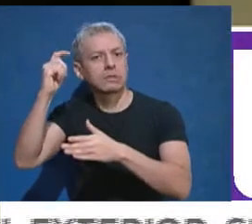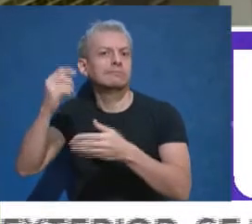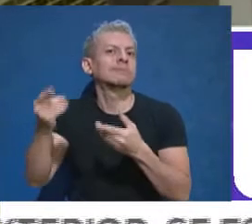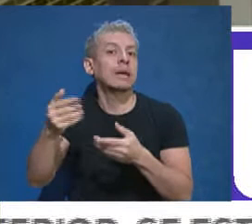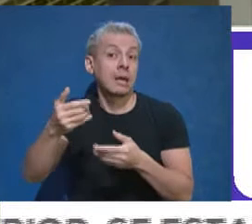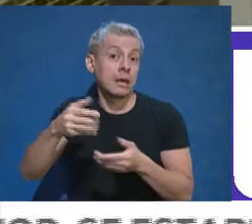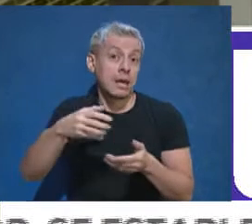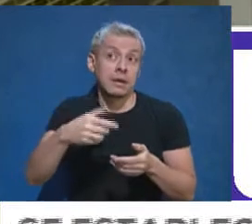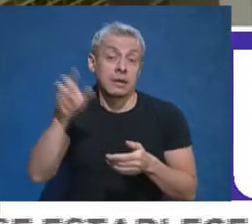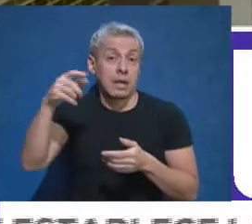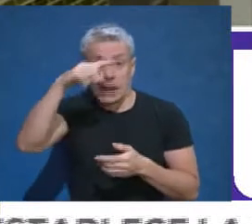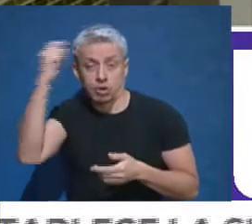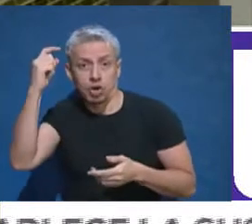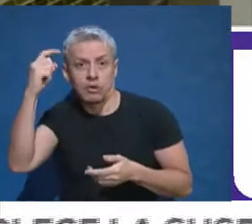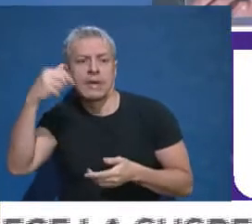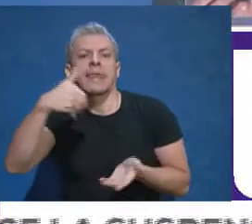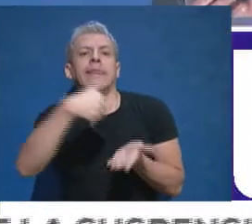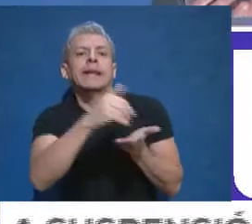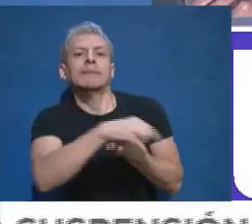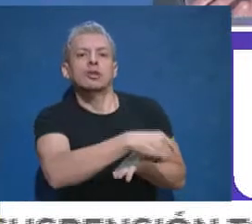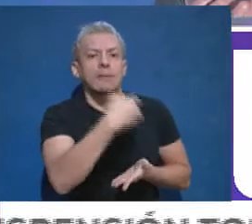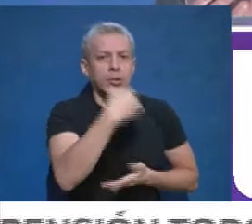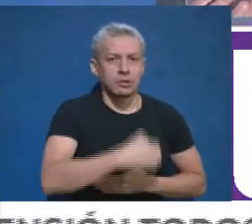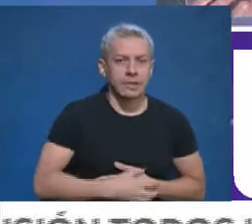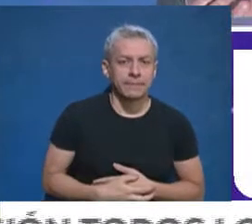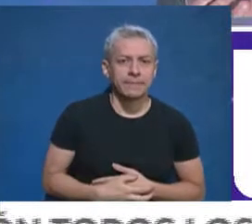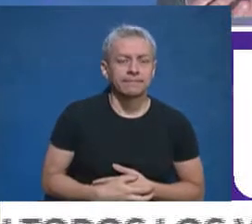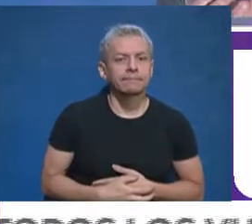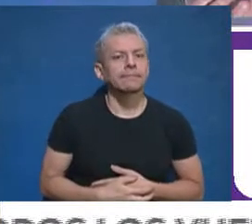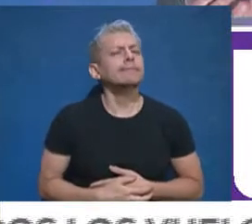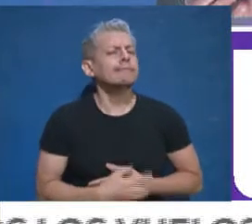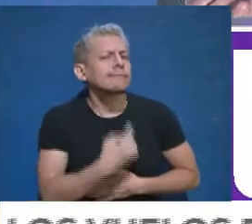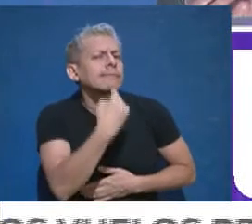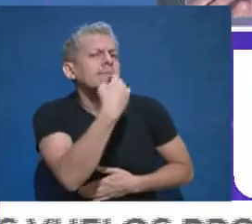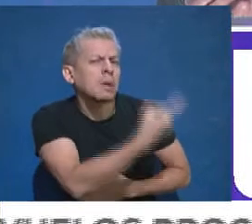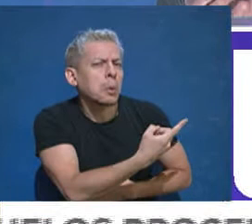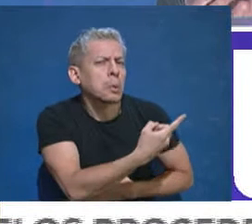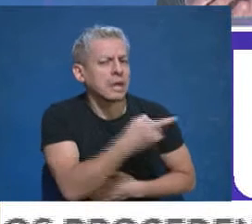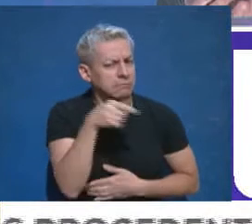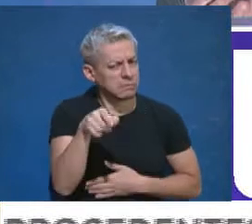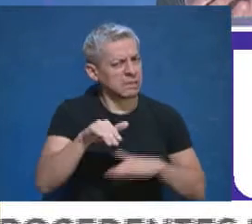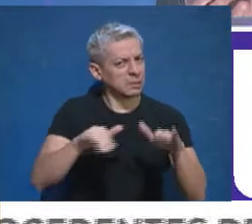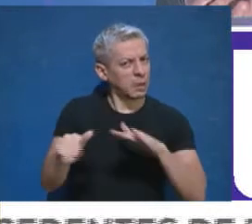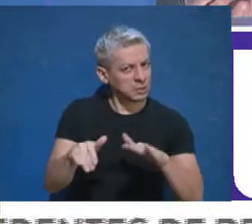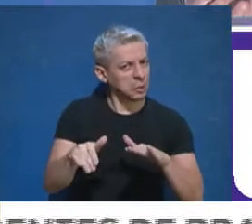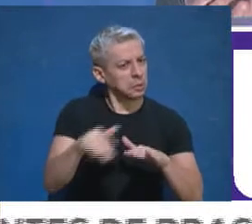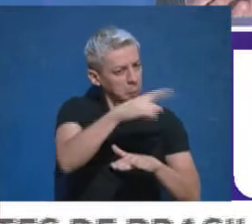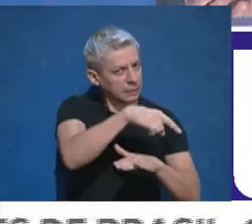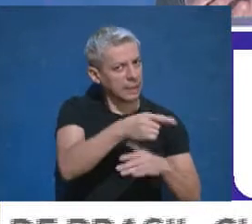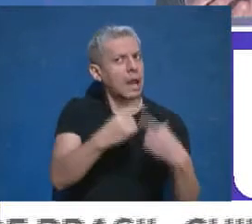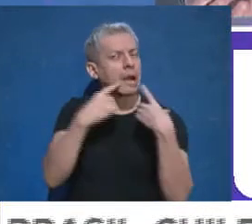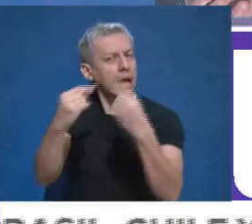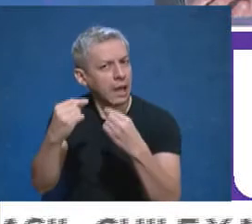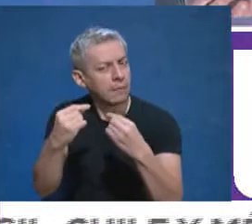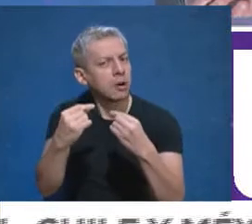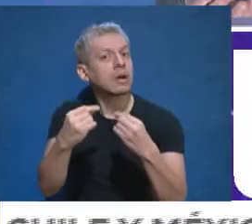la provincia. Doctor Simón, teniendo en cuenta esta situación y en planteo que van a hacer, evidentemente